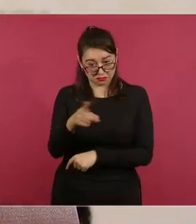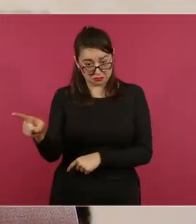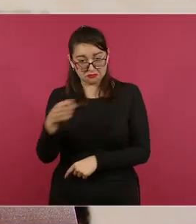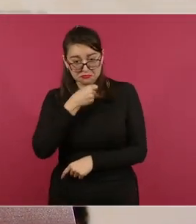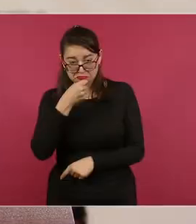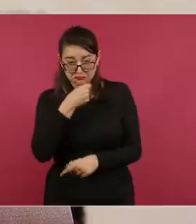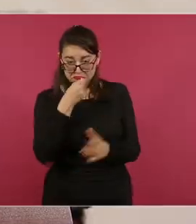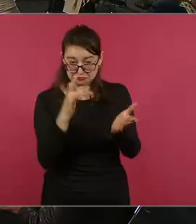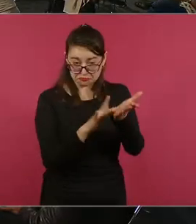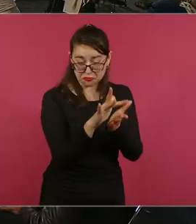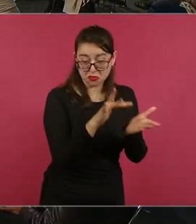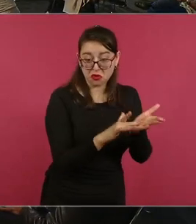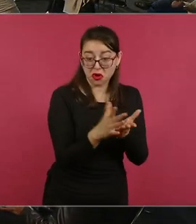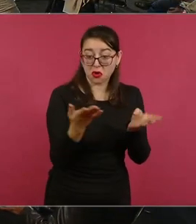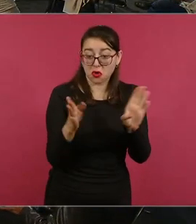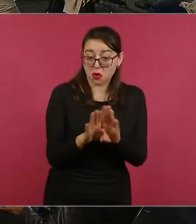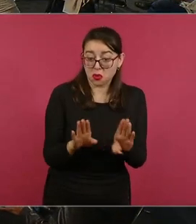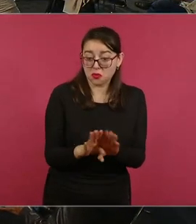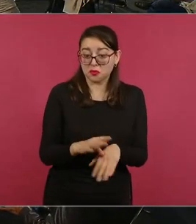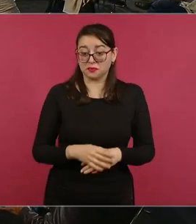¿en qué les ayudan?